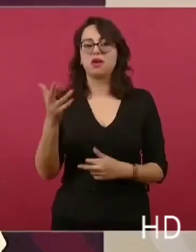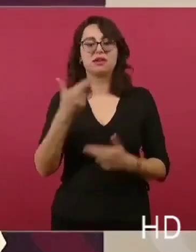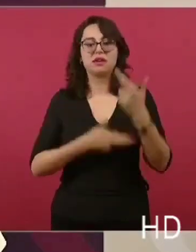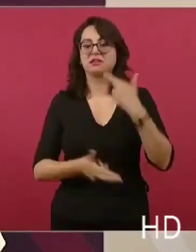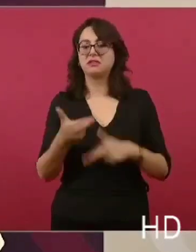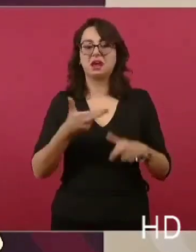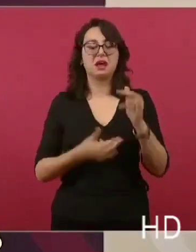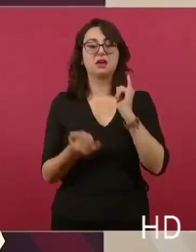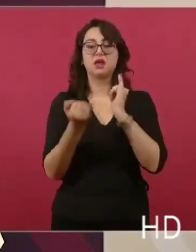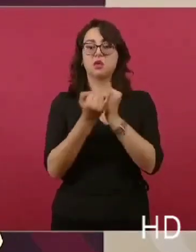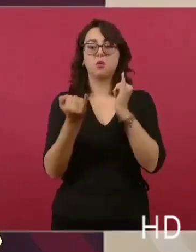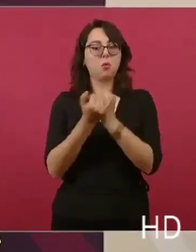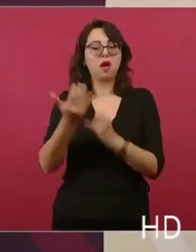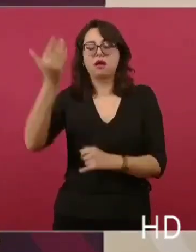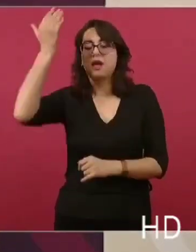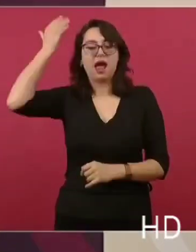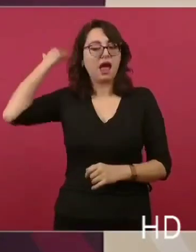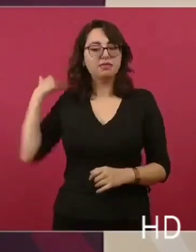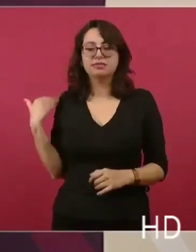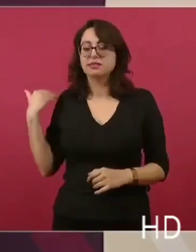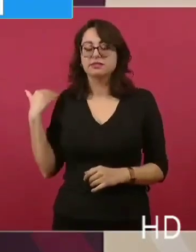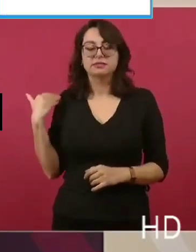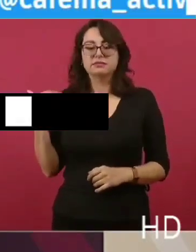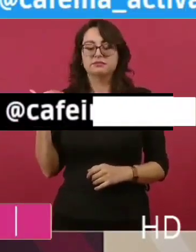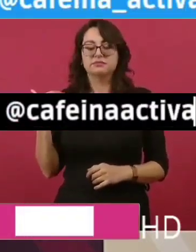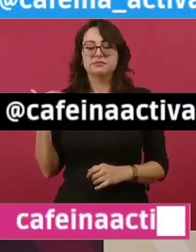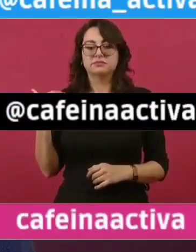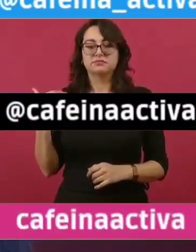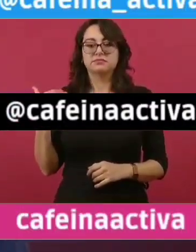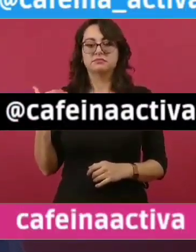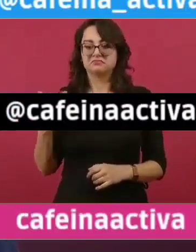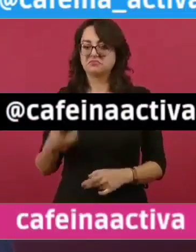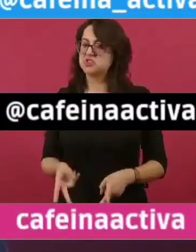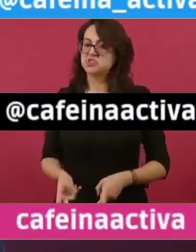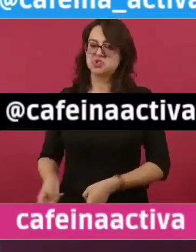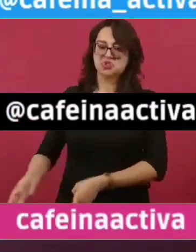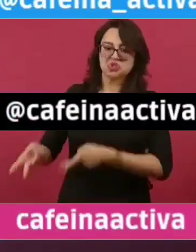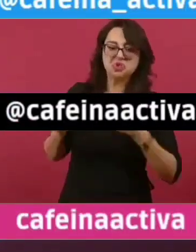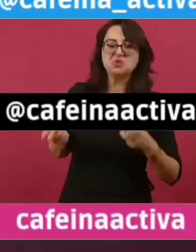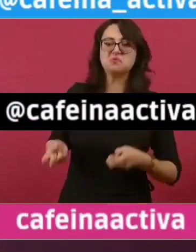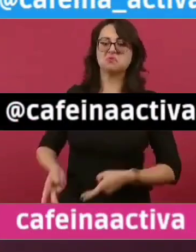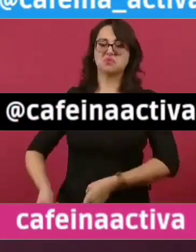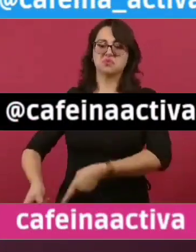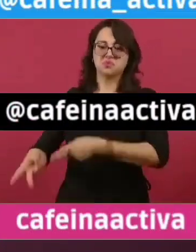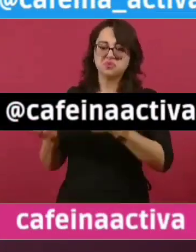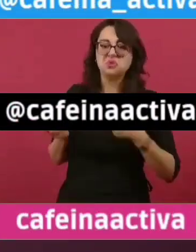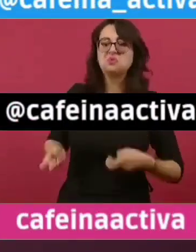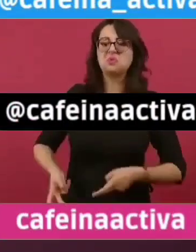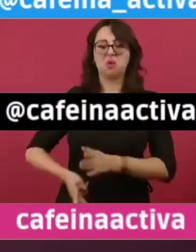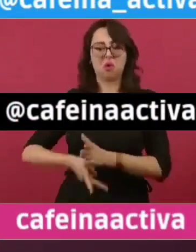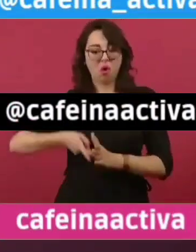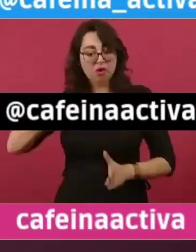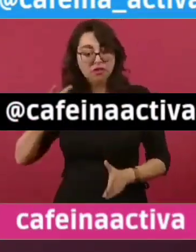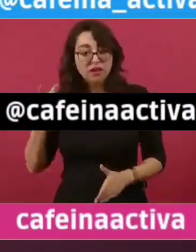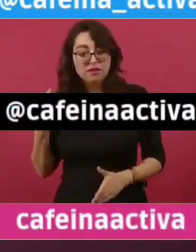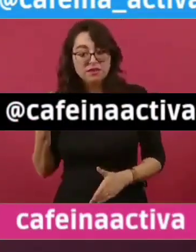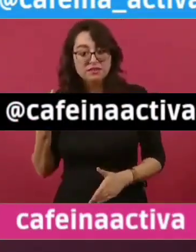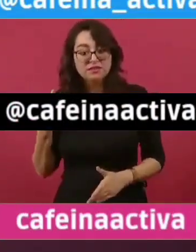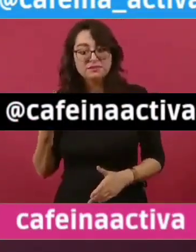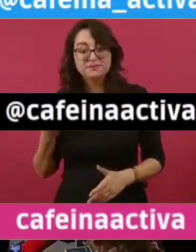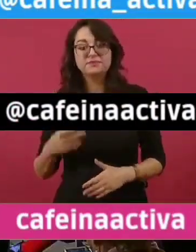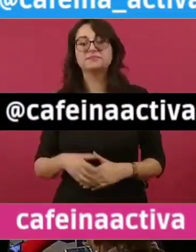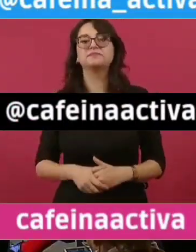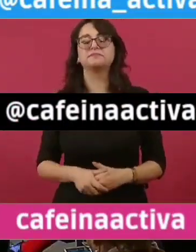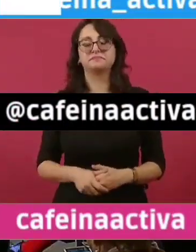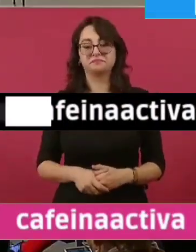que fue y cómo se gestó esta desgracia. Le llamamos a